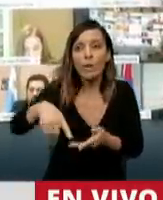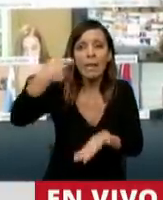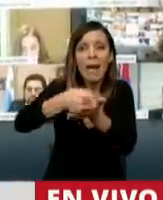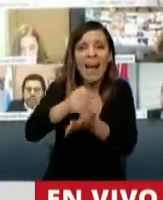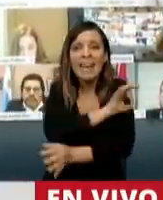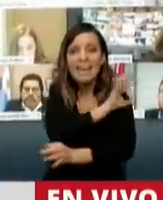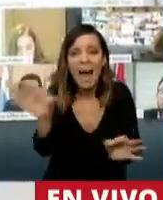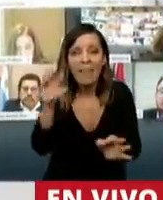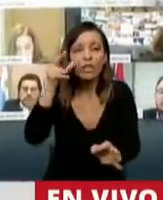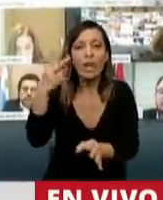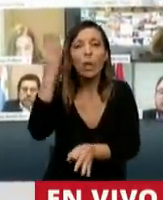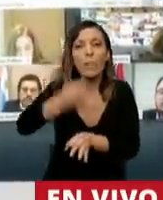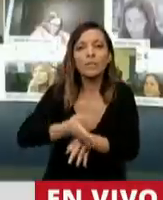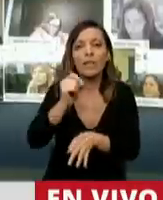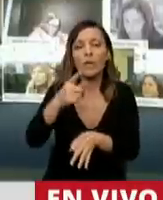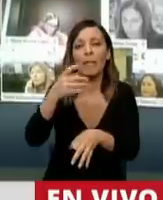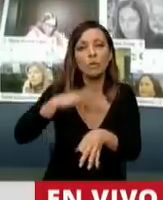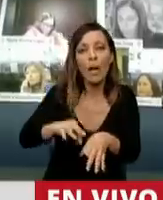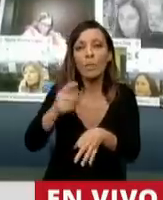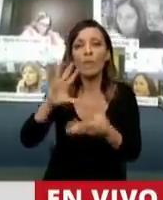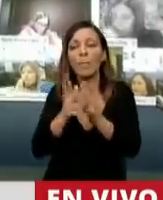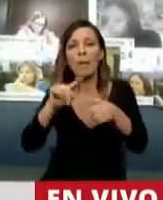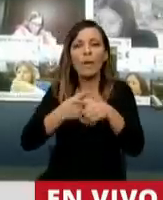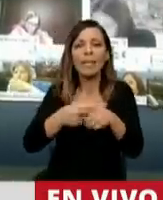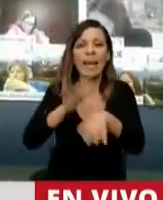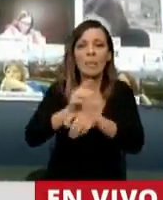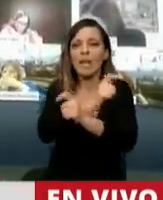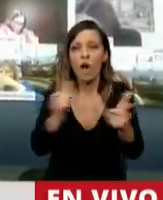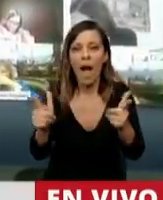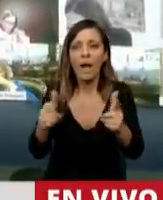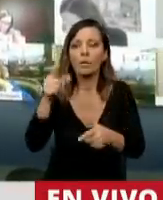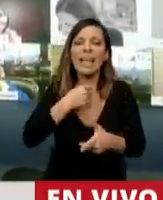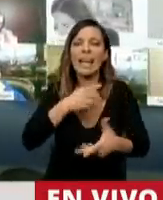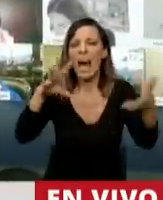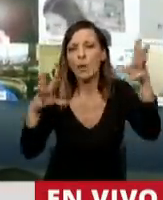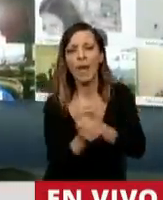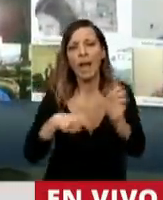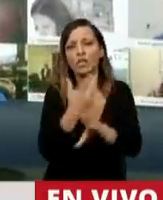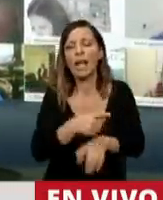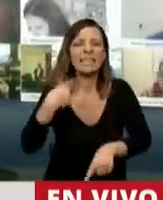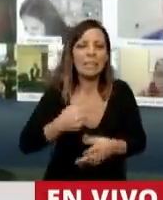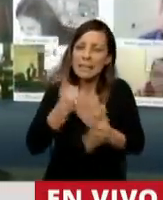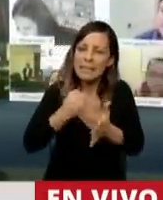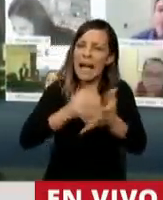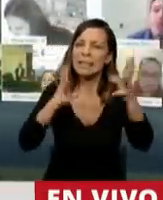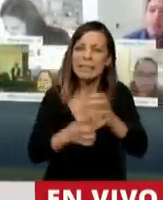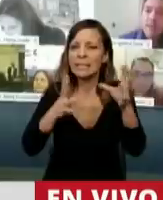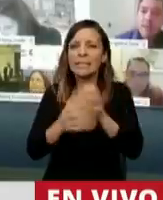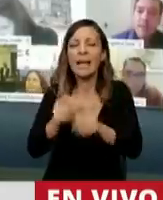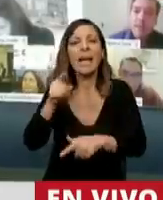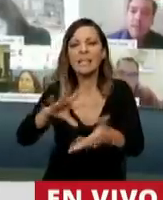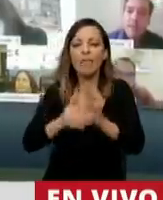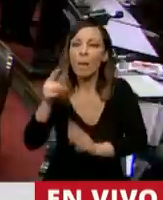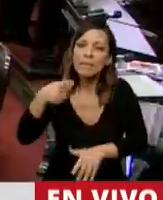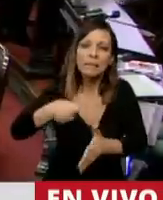el 82% móvil porque hacen política de una manera irresponsable. Tratando de frustrar a la sociedad constantemente. Eso es lo que vienen